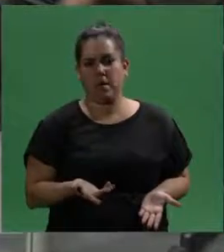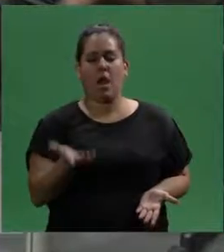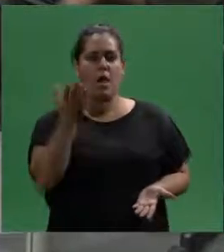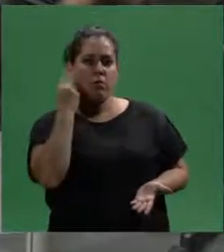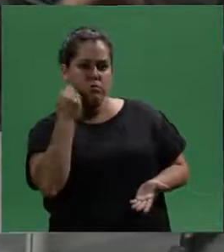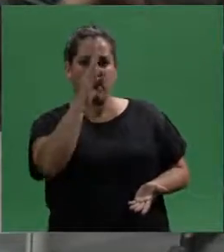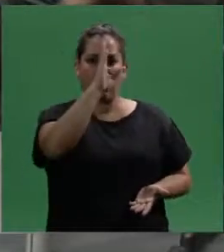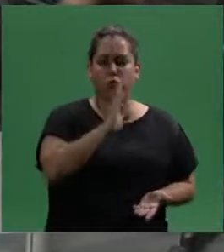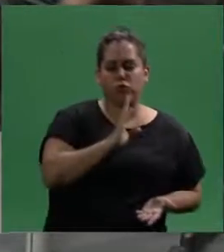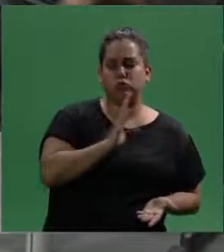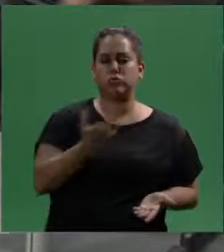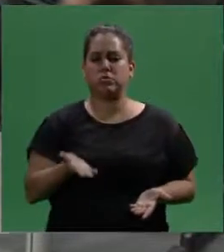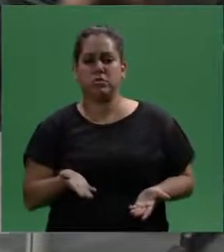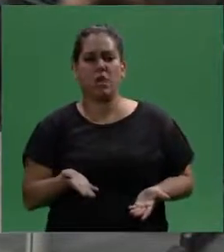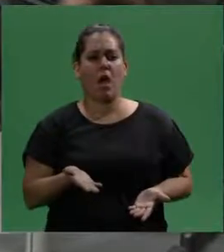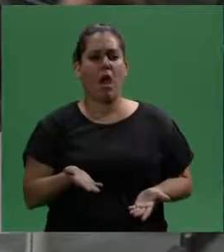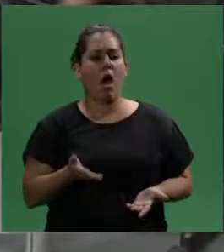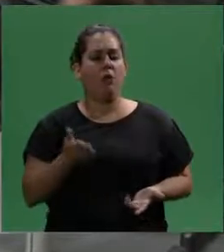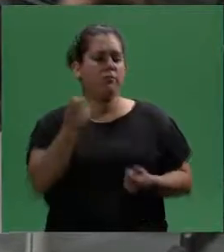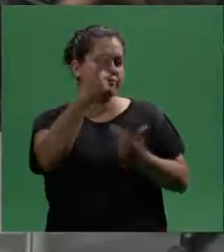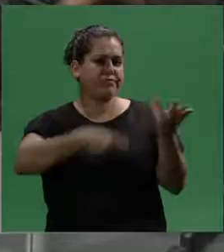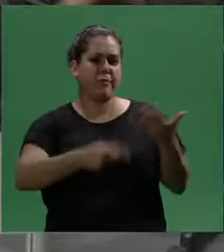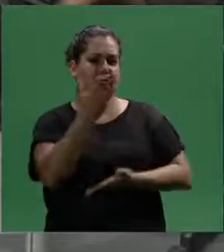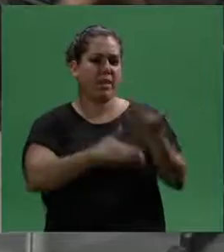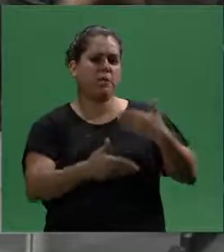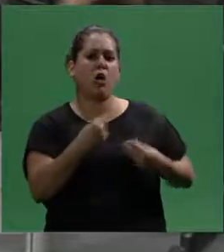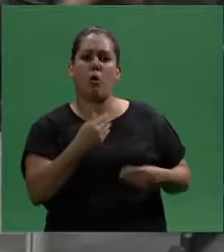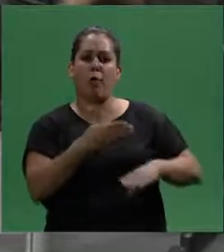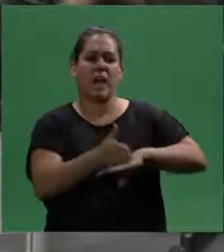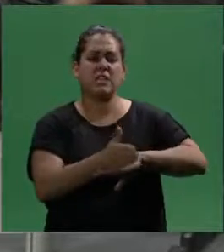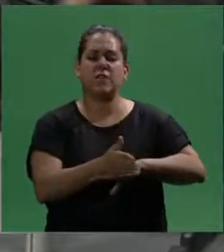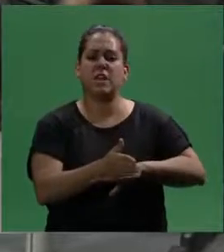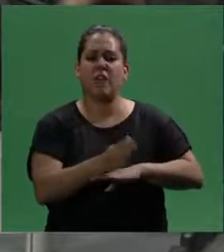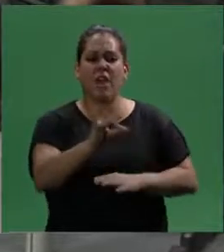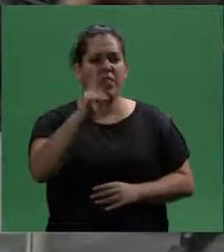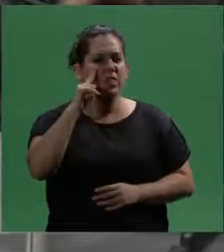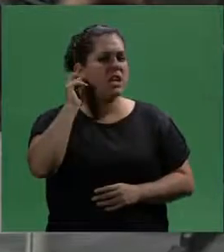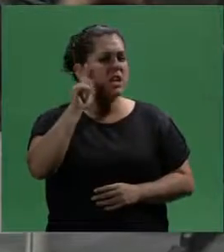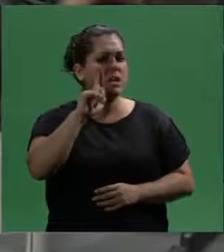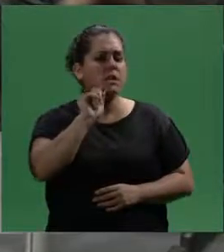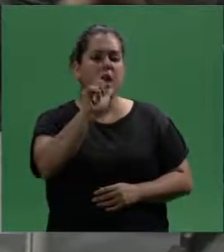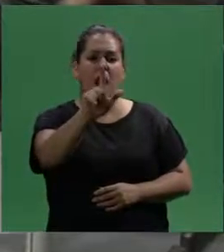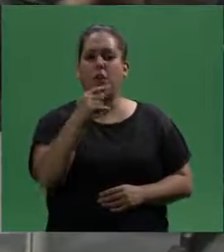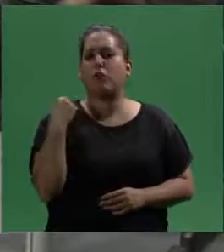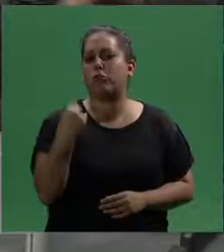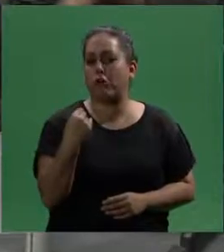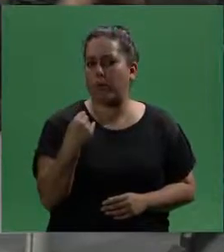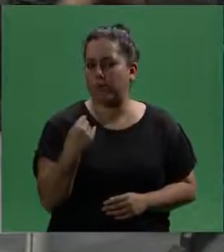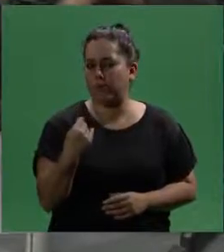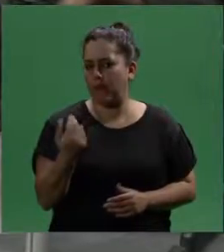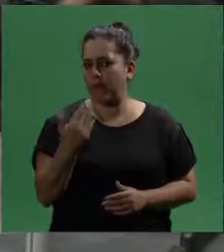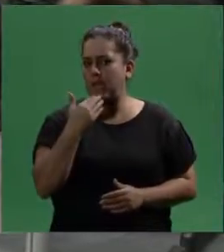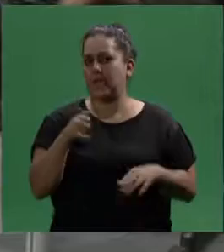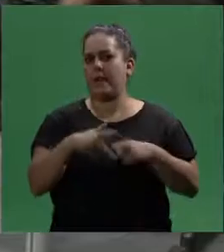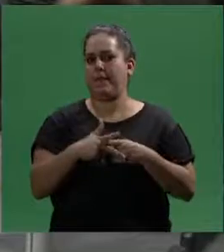hipocúsculas o digamos de diferente tipo puedan tener acceso a esos contenidos digitales a través de toda esa tecnología y